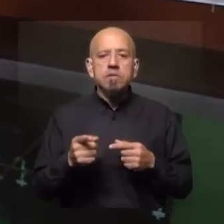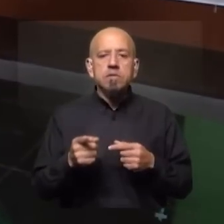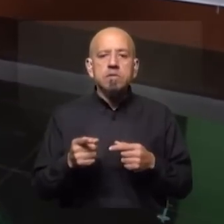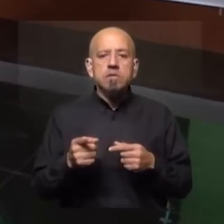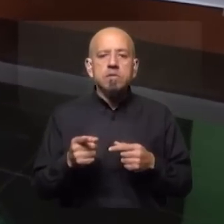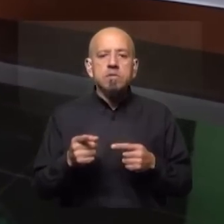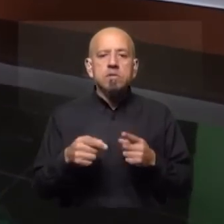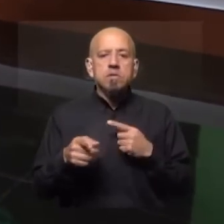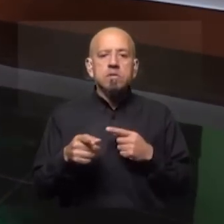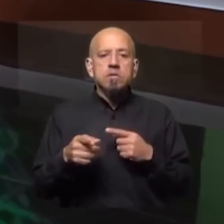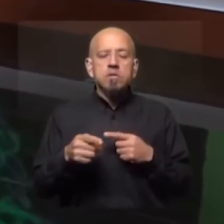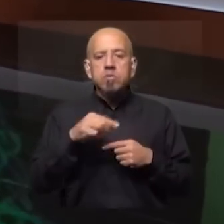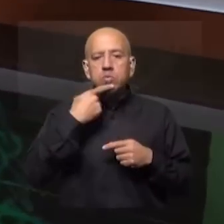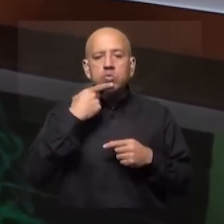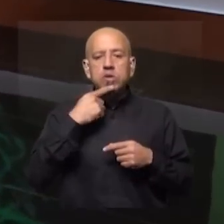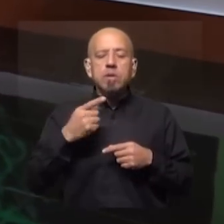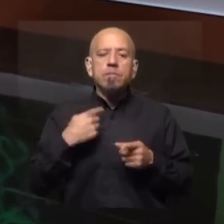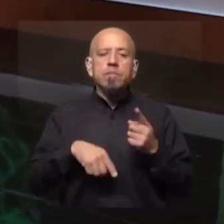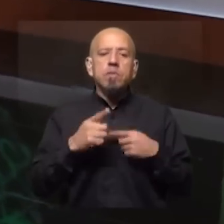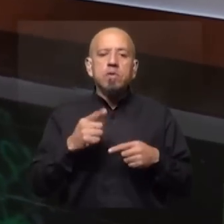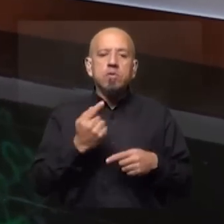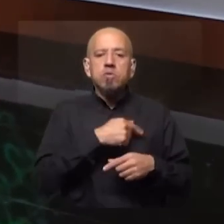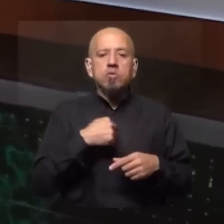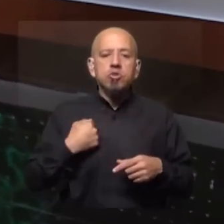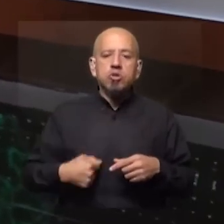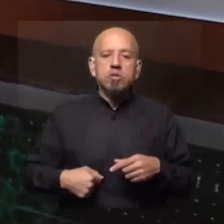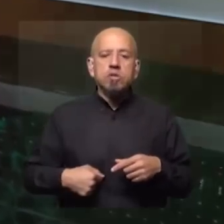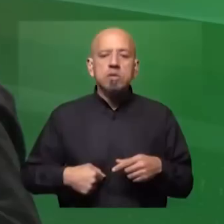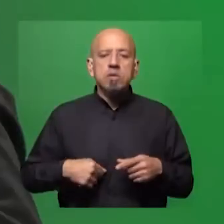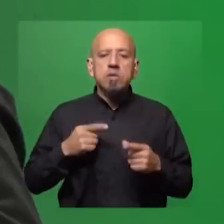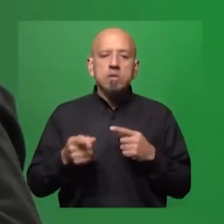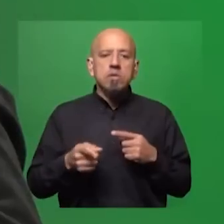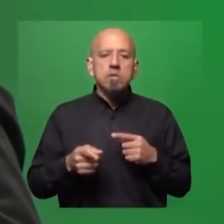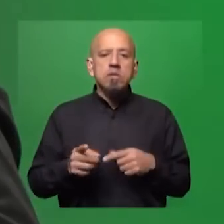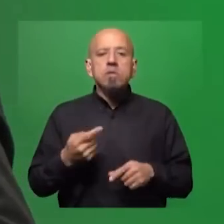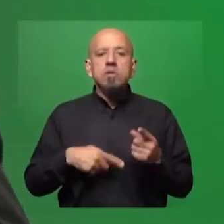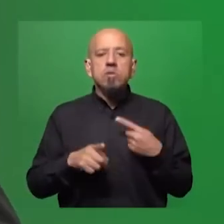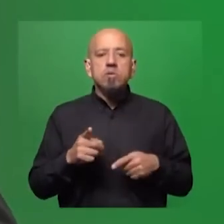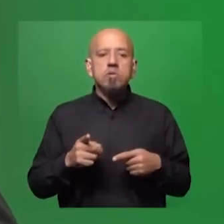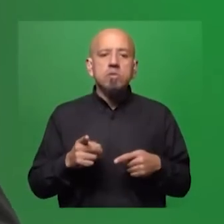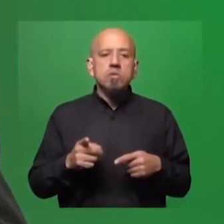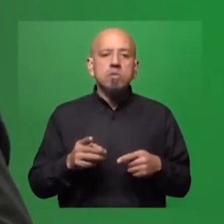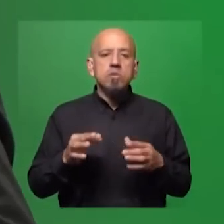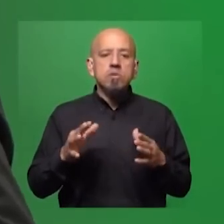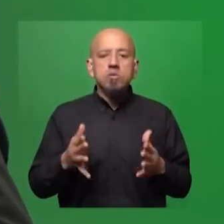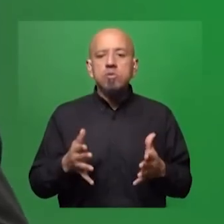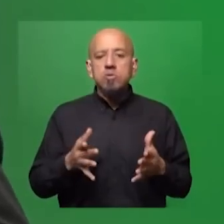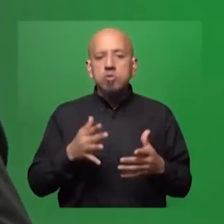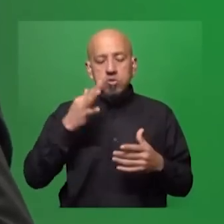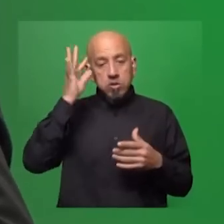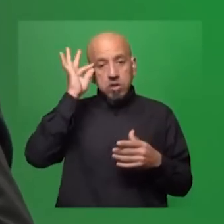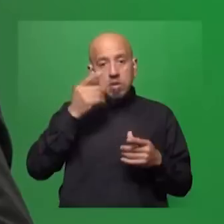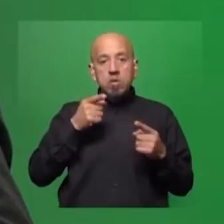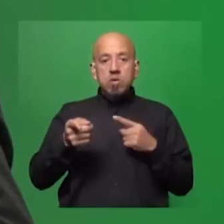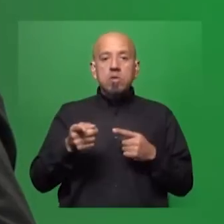en algunas últimas iniciativas, pero particularmente China, ha puesto el ojo allí. Entonces, yo creo que de olvidado nada quizá